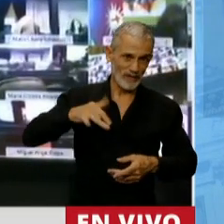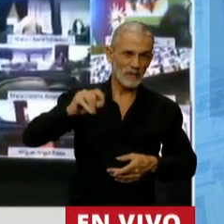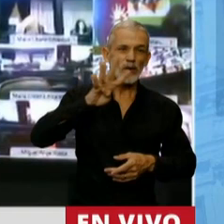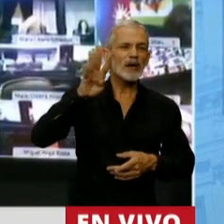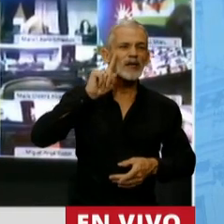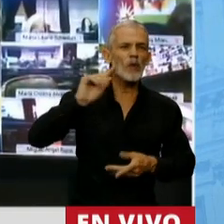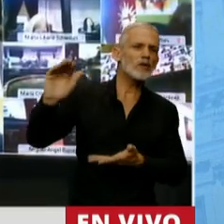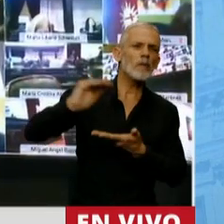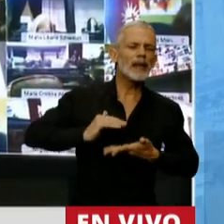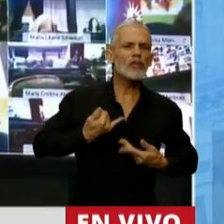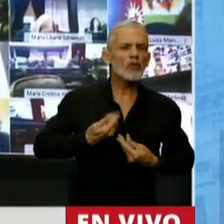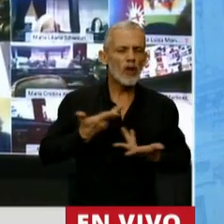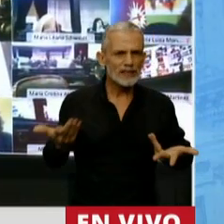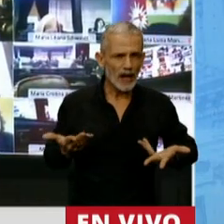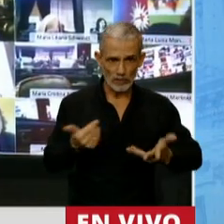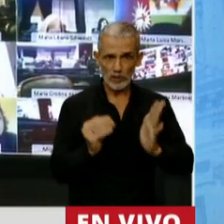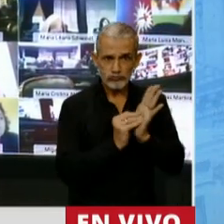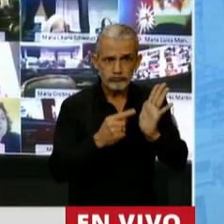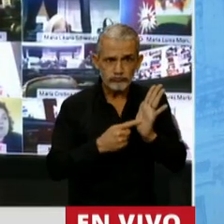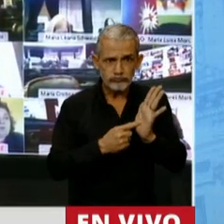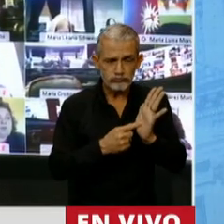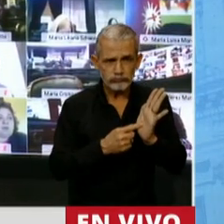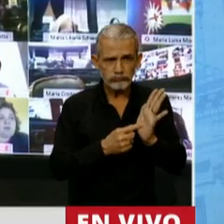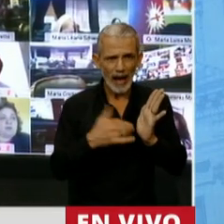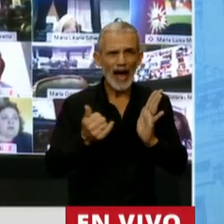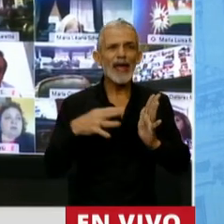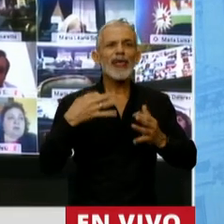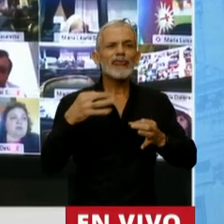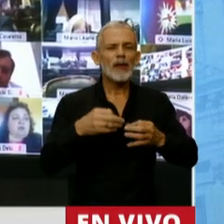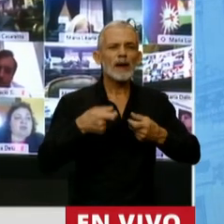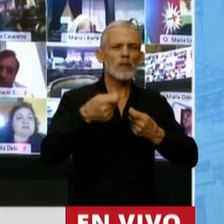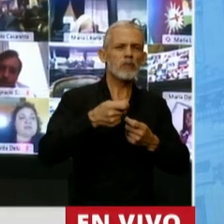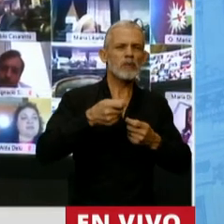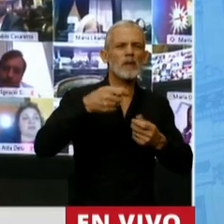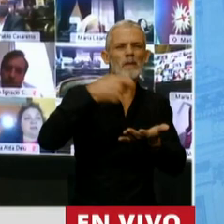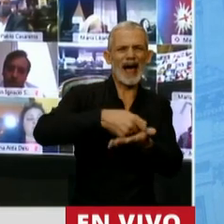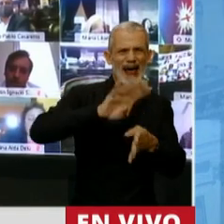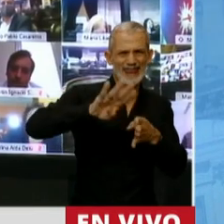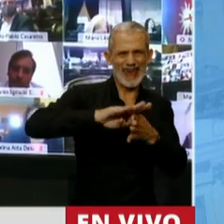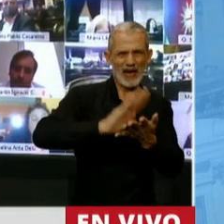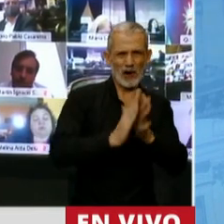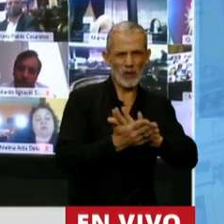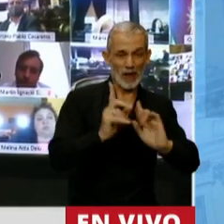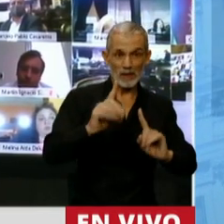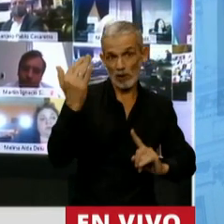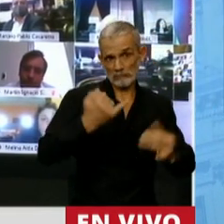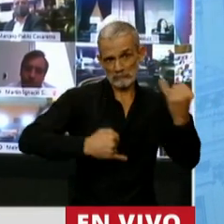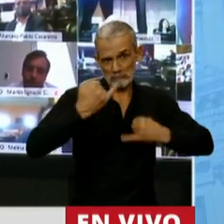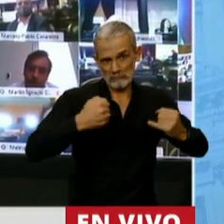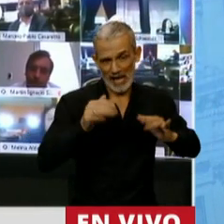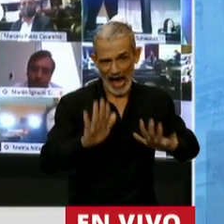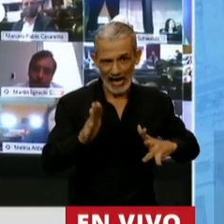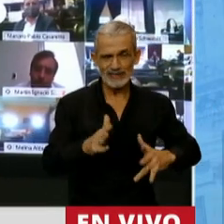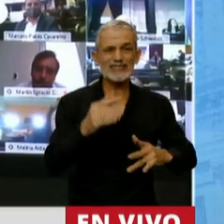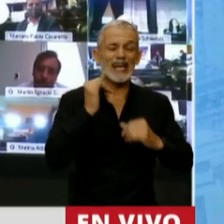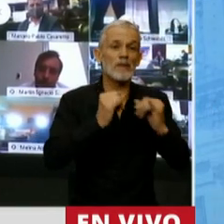y que estaban expresamente destinados a cancelar otras deudas. Porque así se nos dijo, porque así